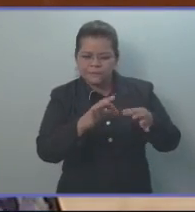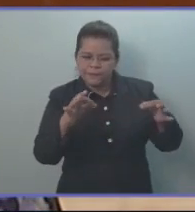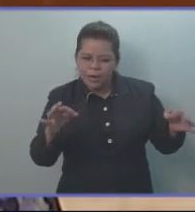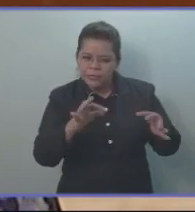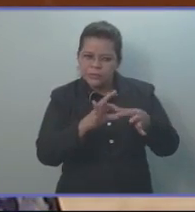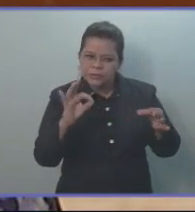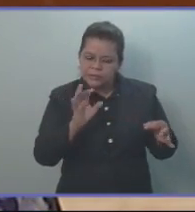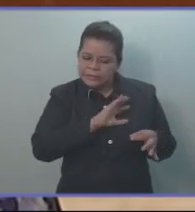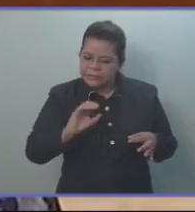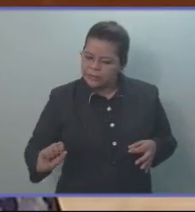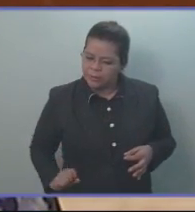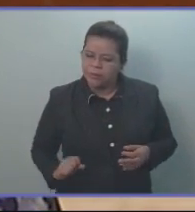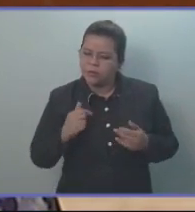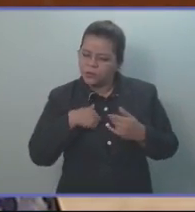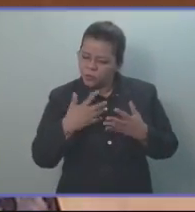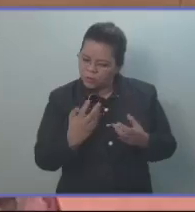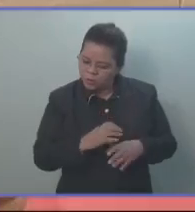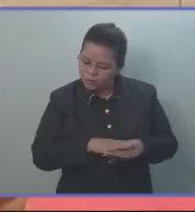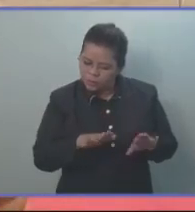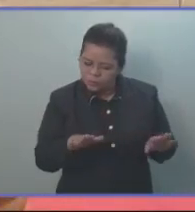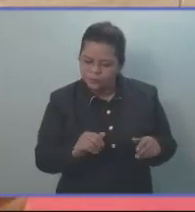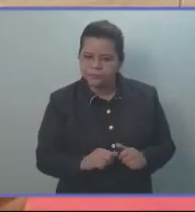con los que quiero cerrar.